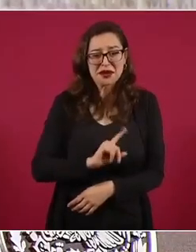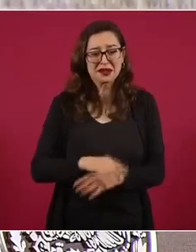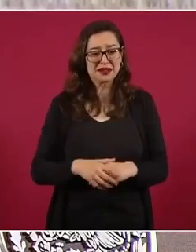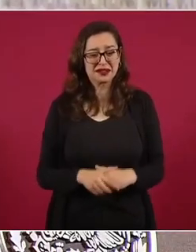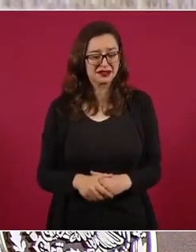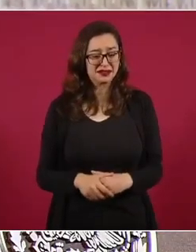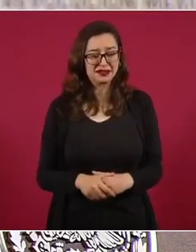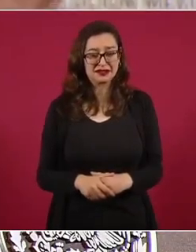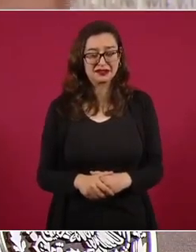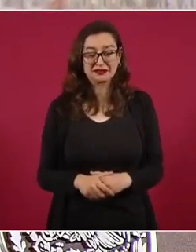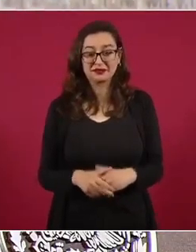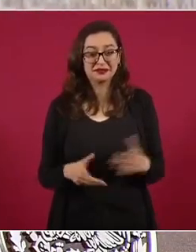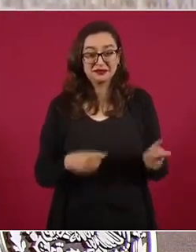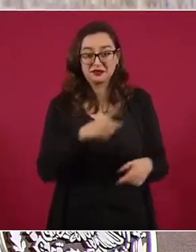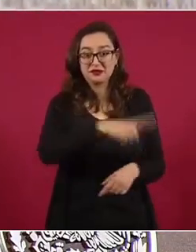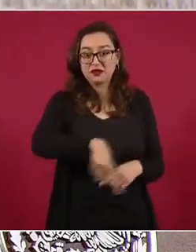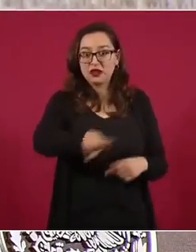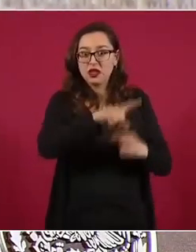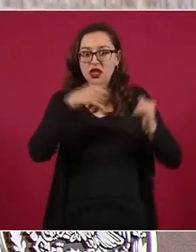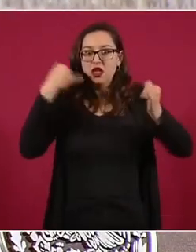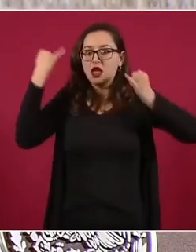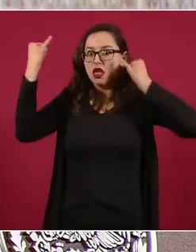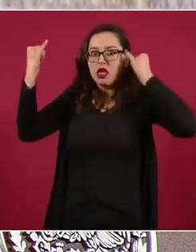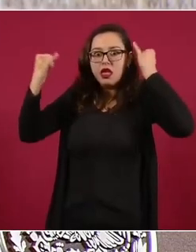son invenciones.